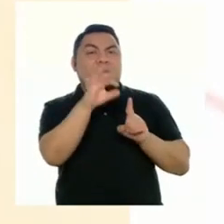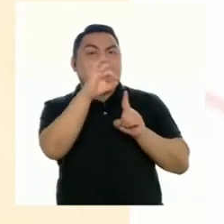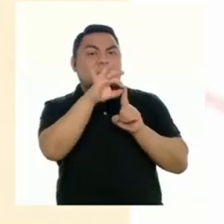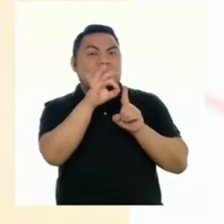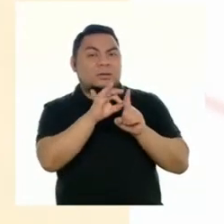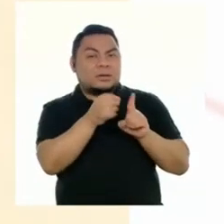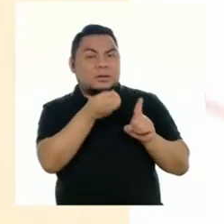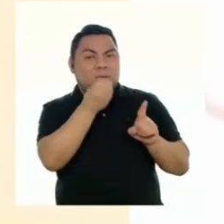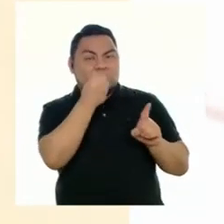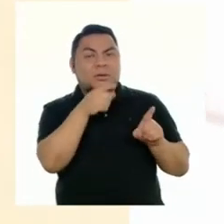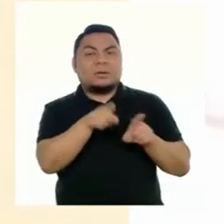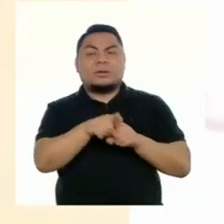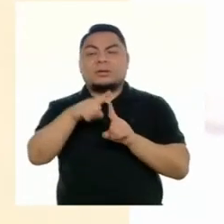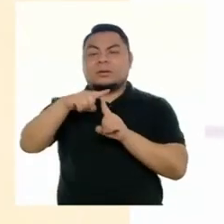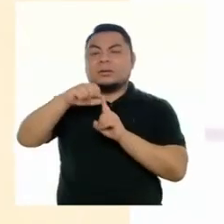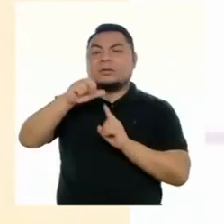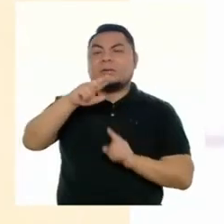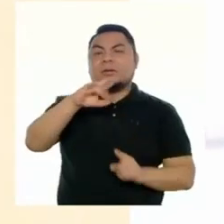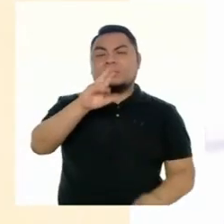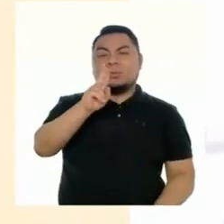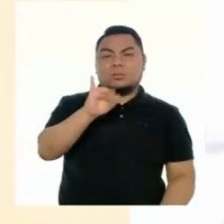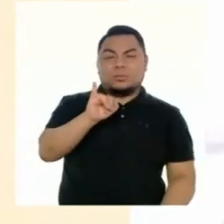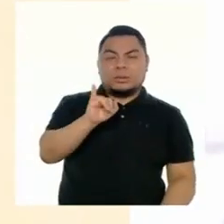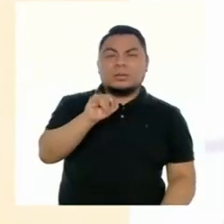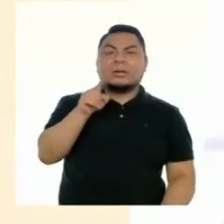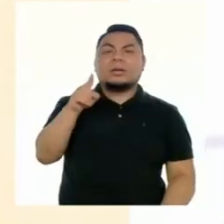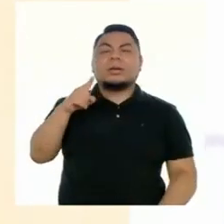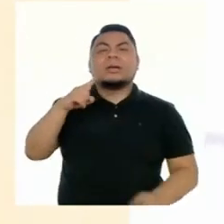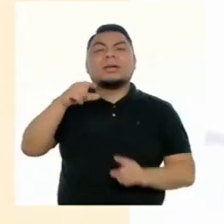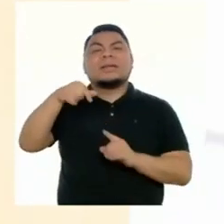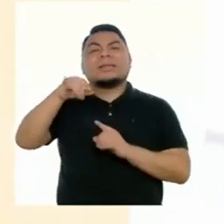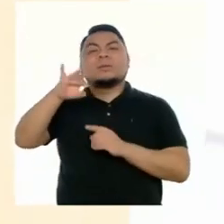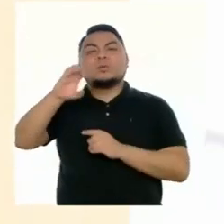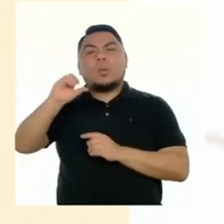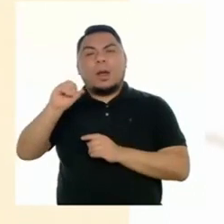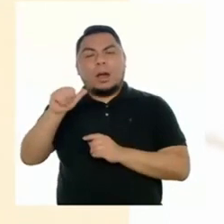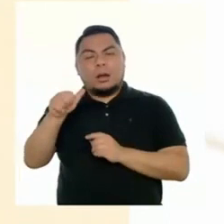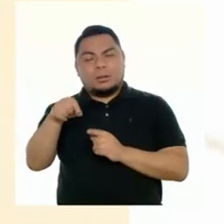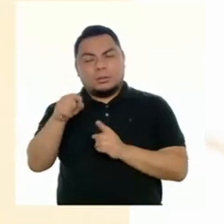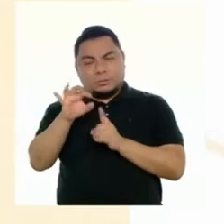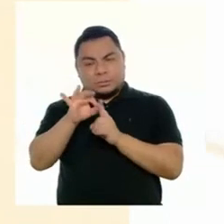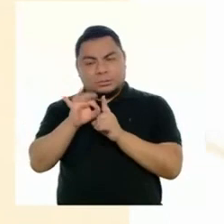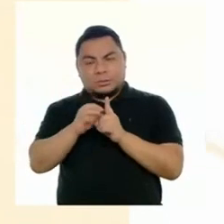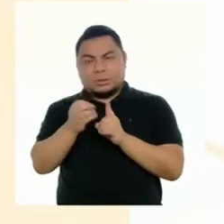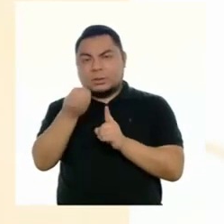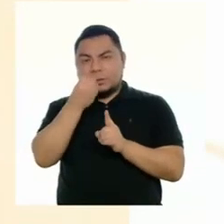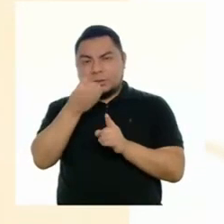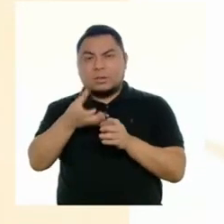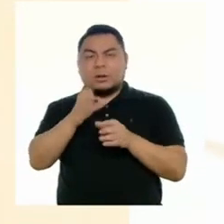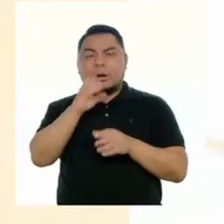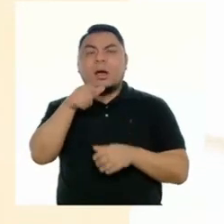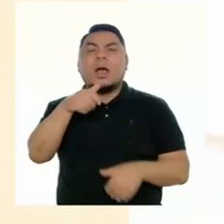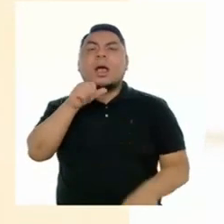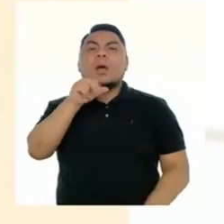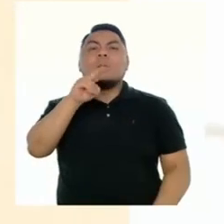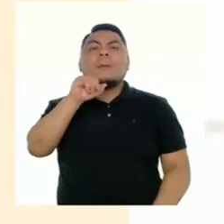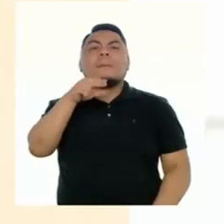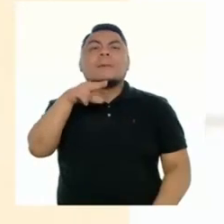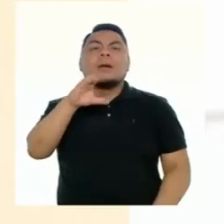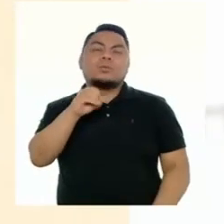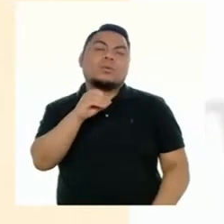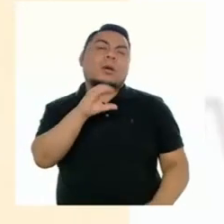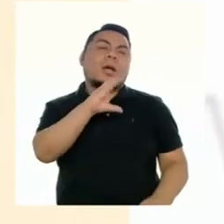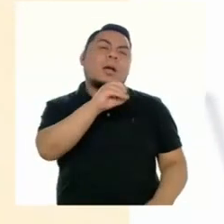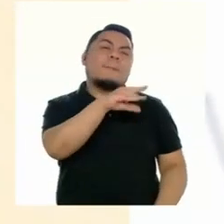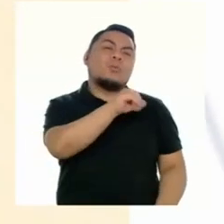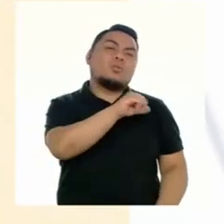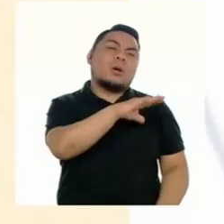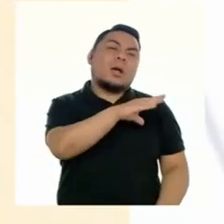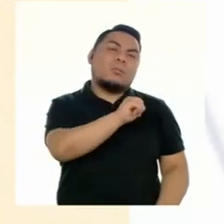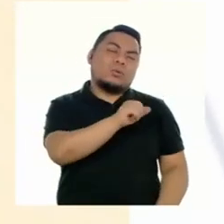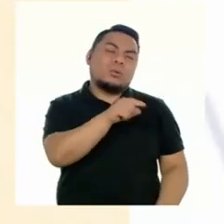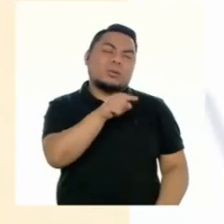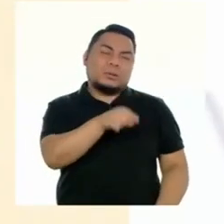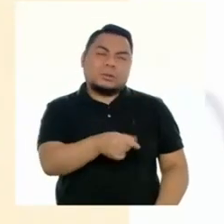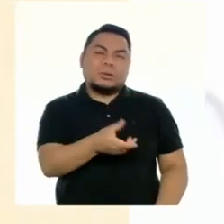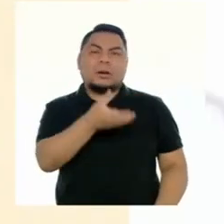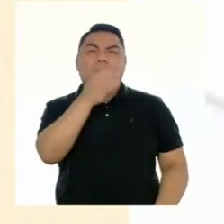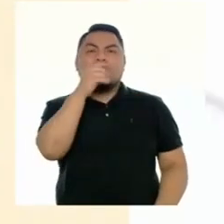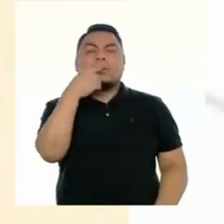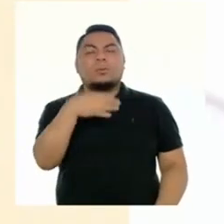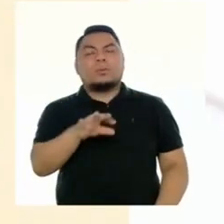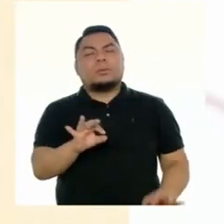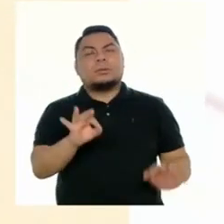kiwicha, el tarwi, la quinoa y también se encuentra representada a través del agua y manto o el kamukamo, producto